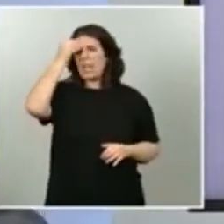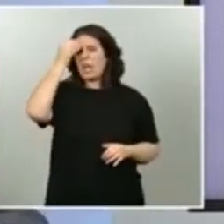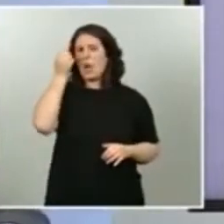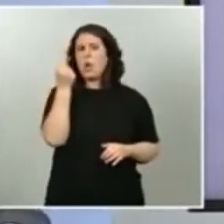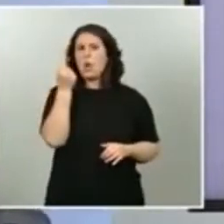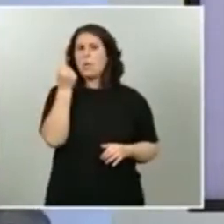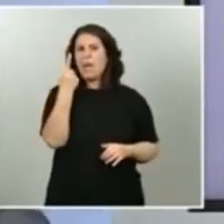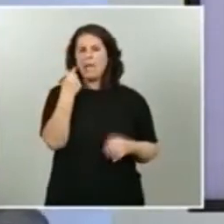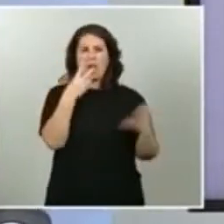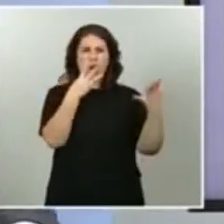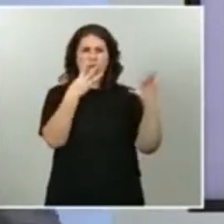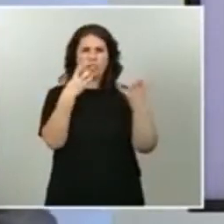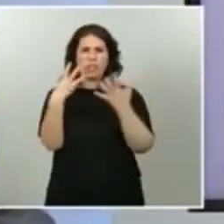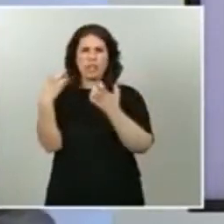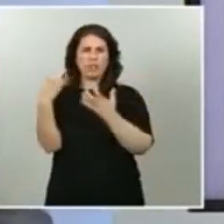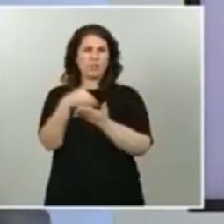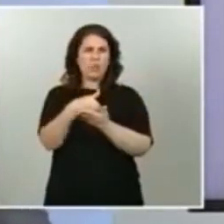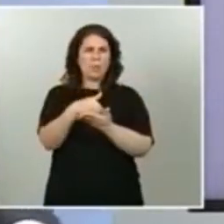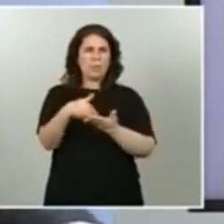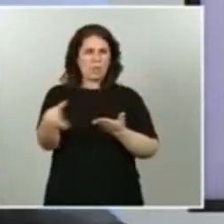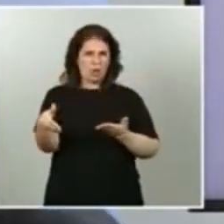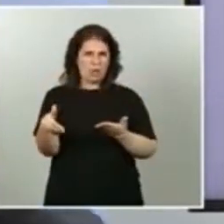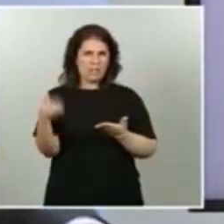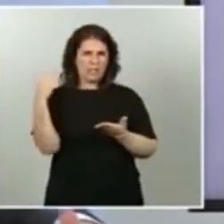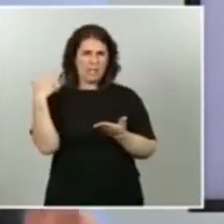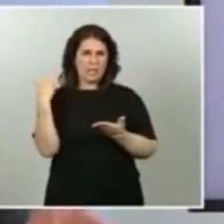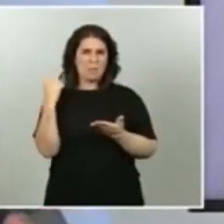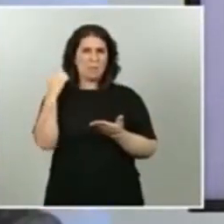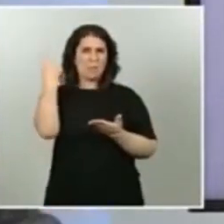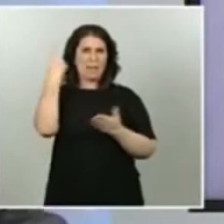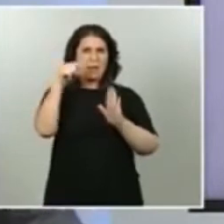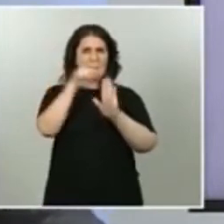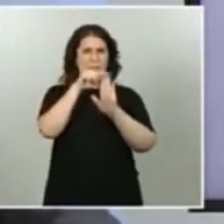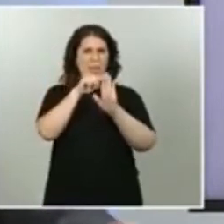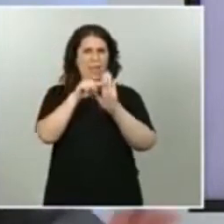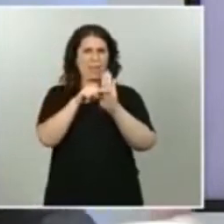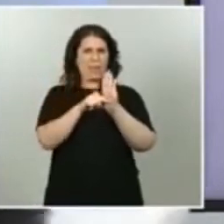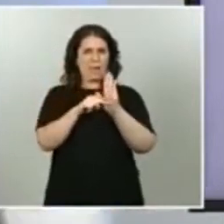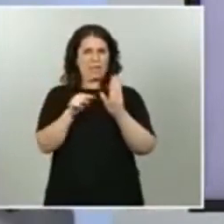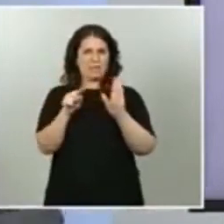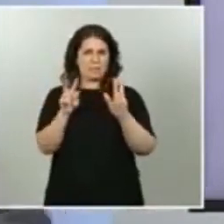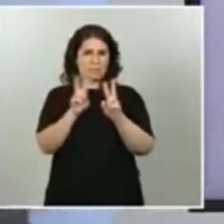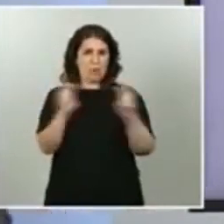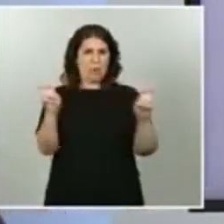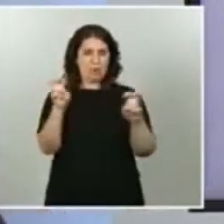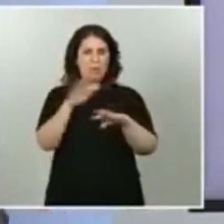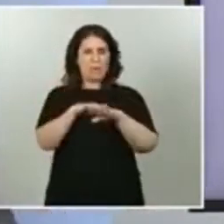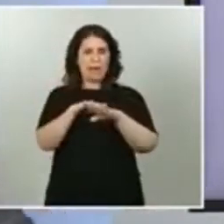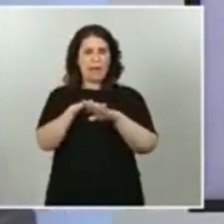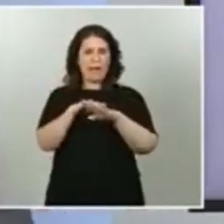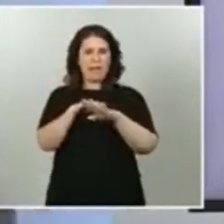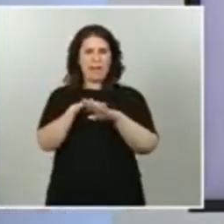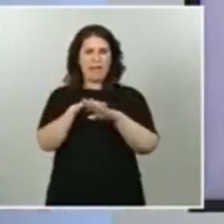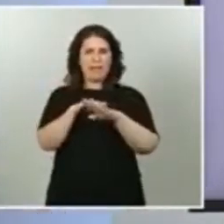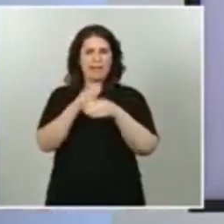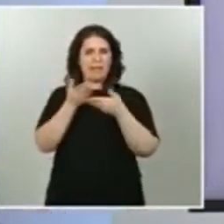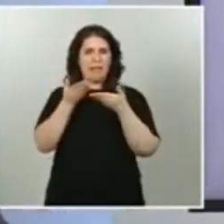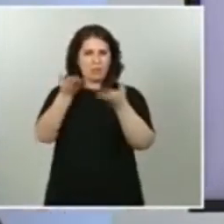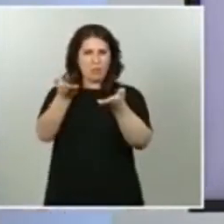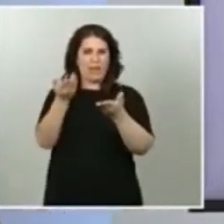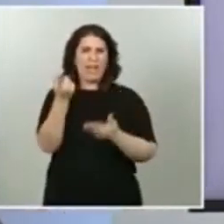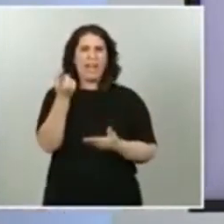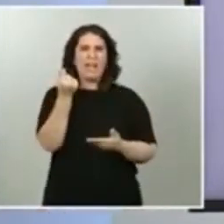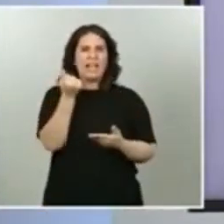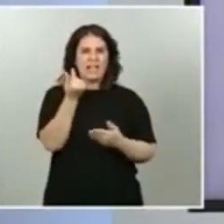en el primer paquete de medidas para enfrentar la liquidez de estas empresas, que efectivamente han sufrido,